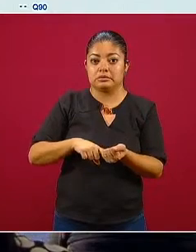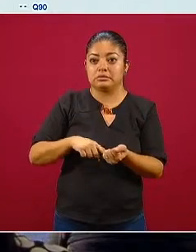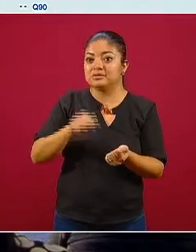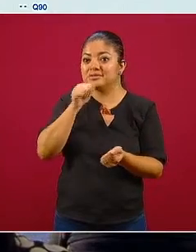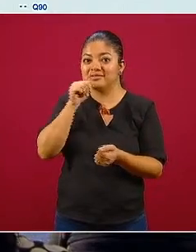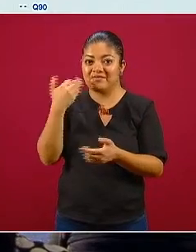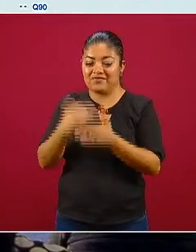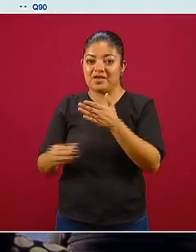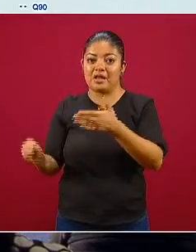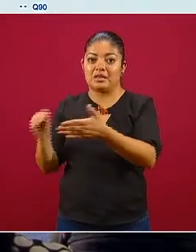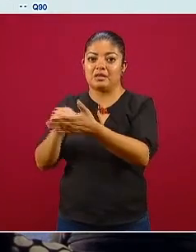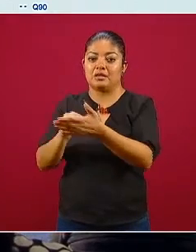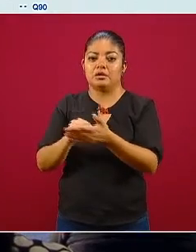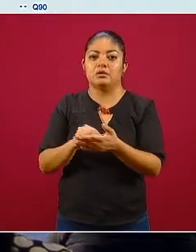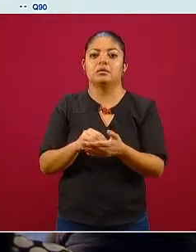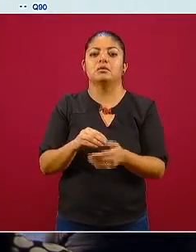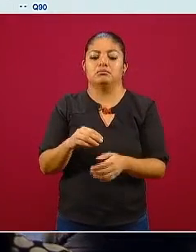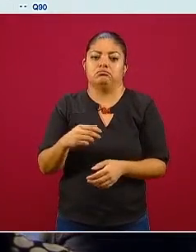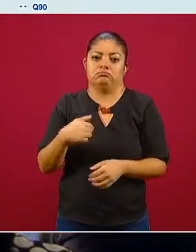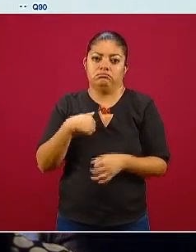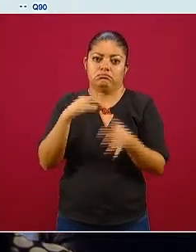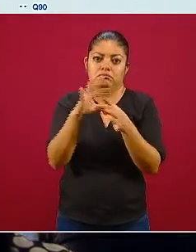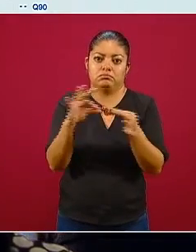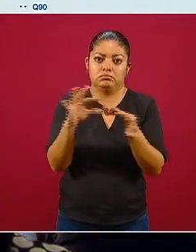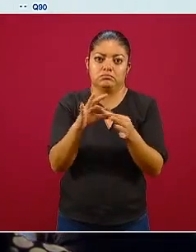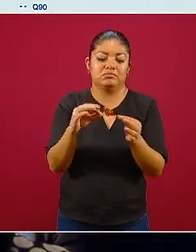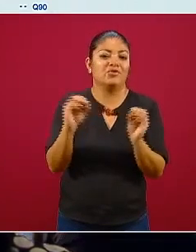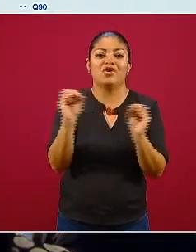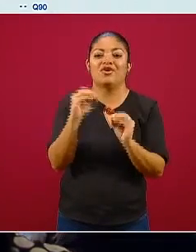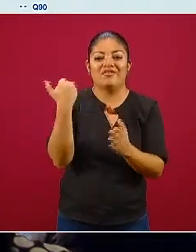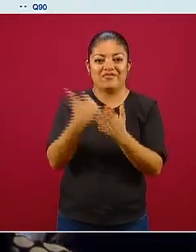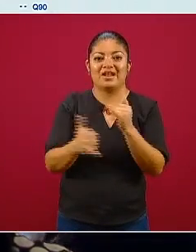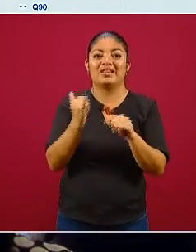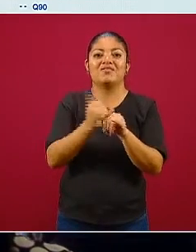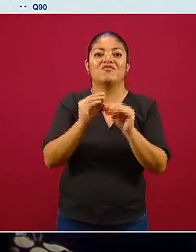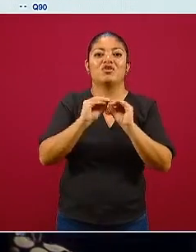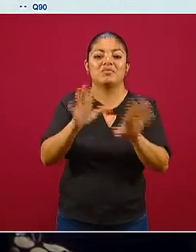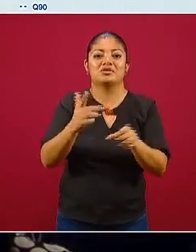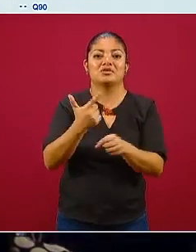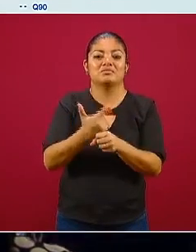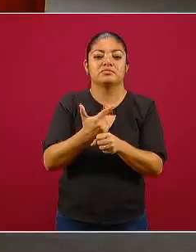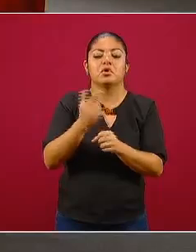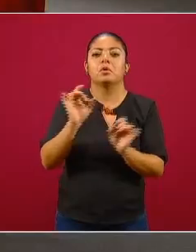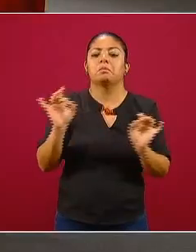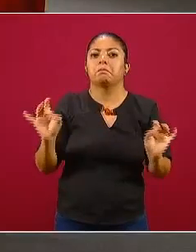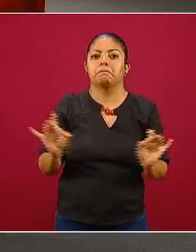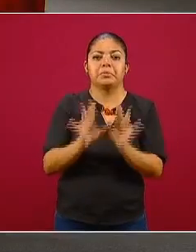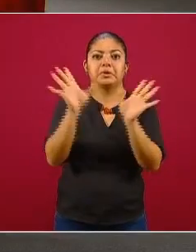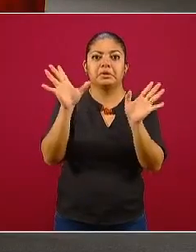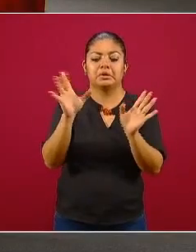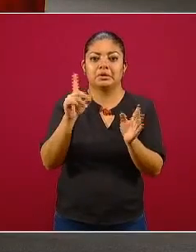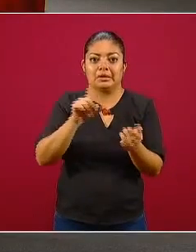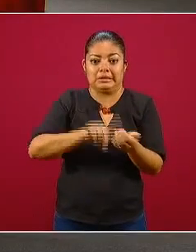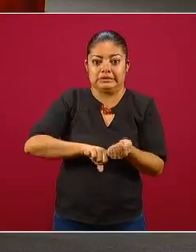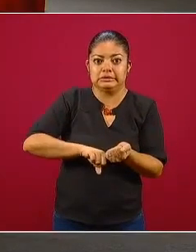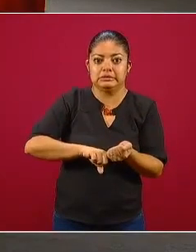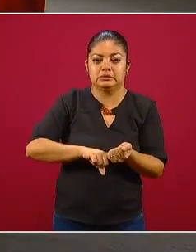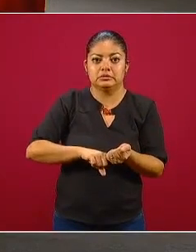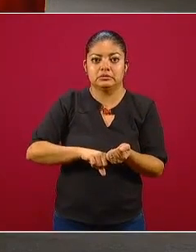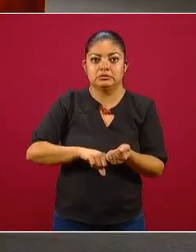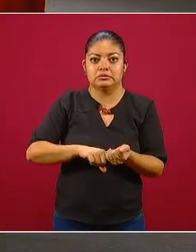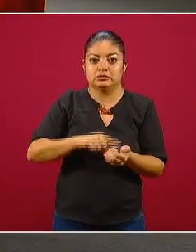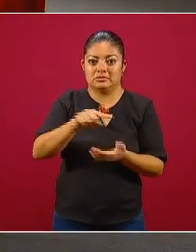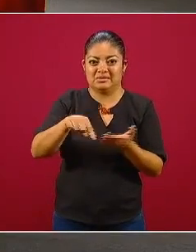explicación es esta nos están integrando los casos que ocurren esporádicamente en el territorio fuera